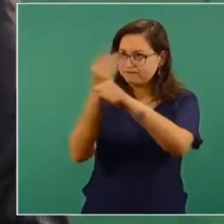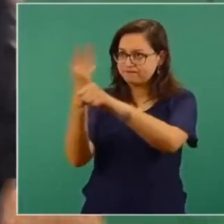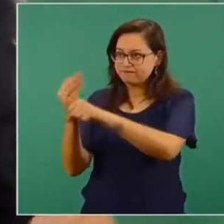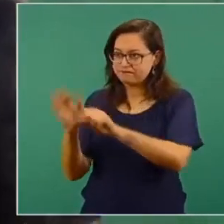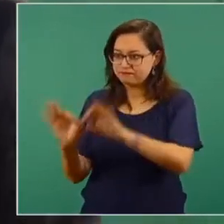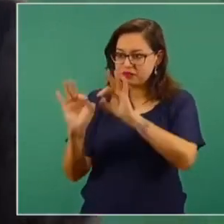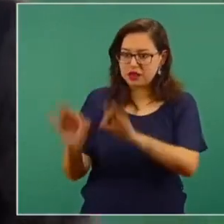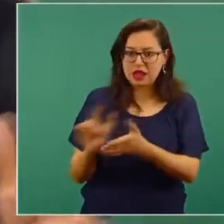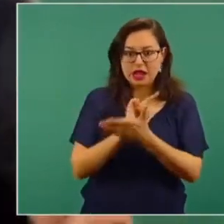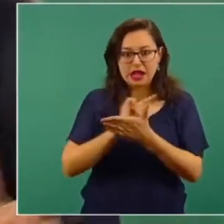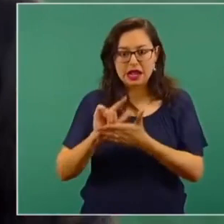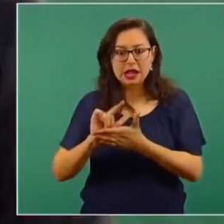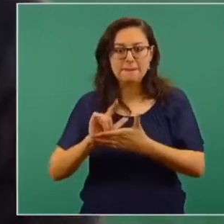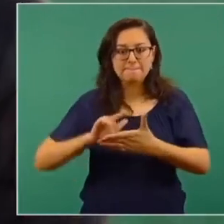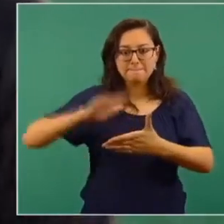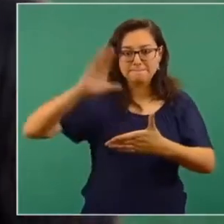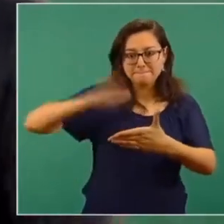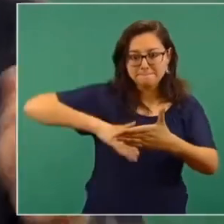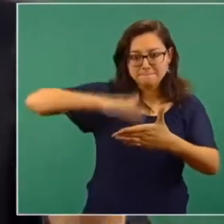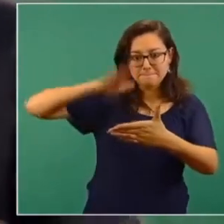limpieza pintura